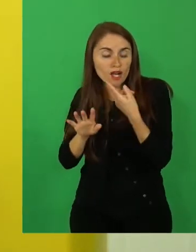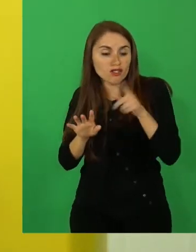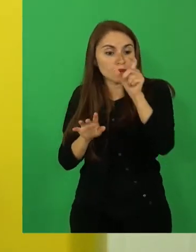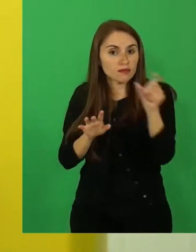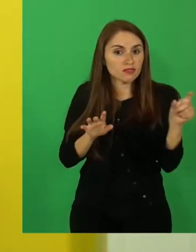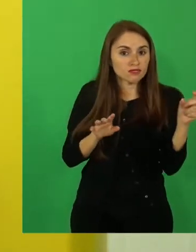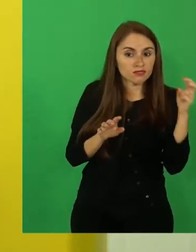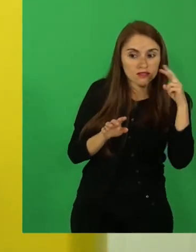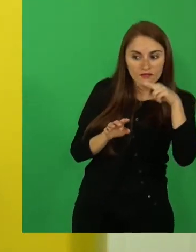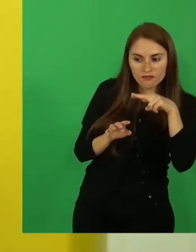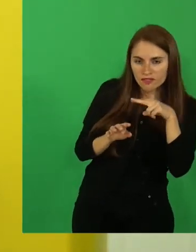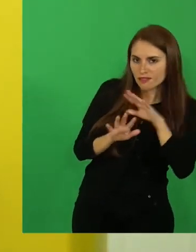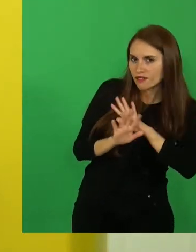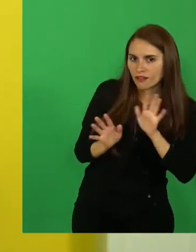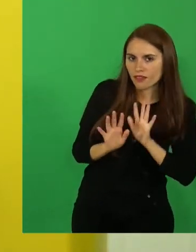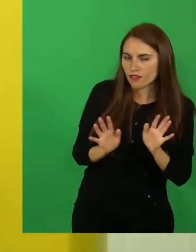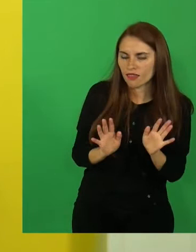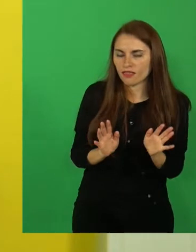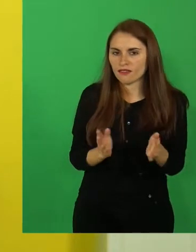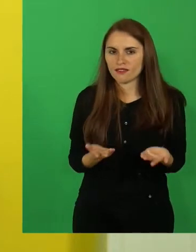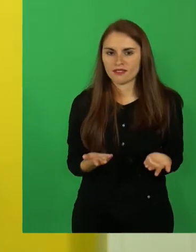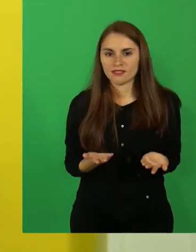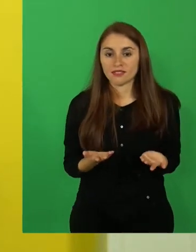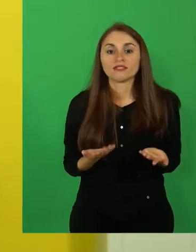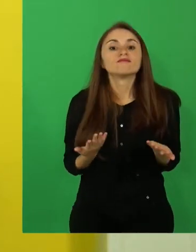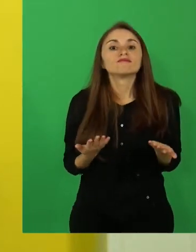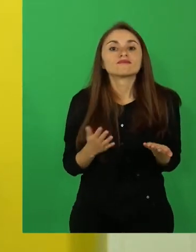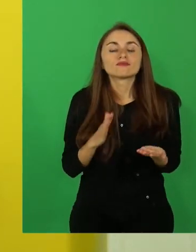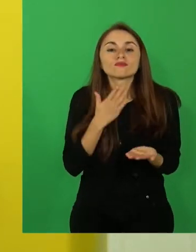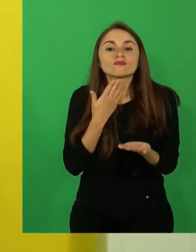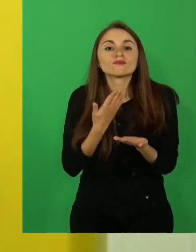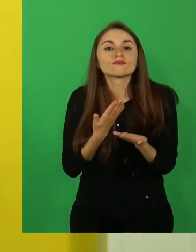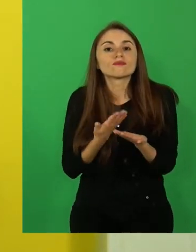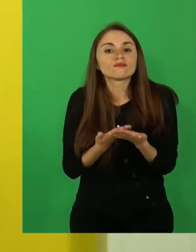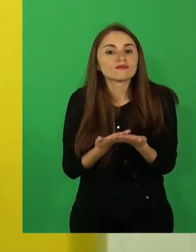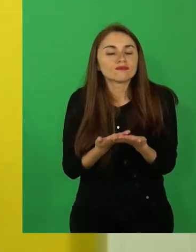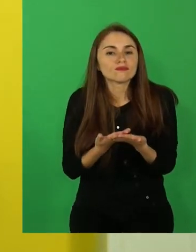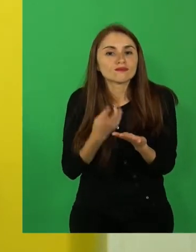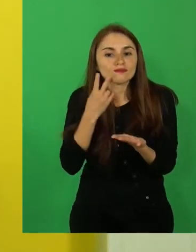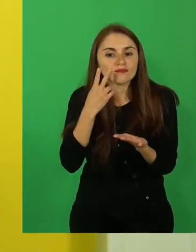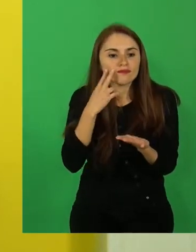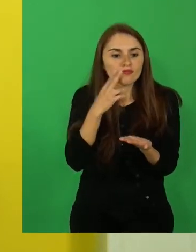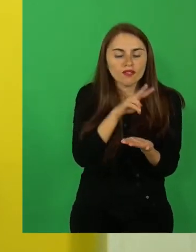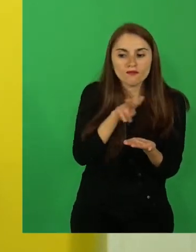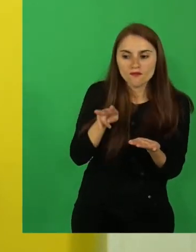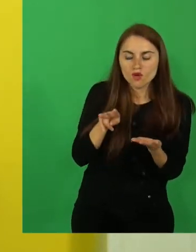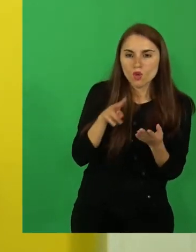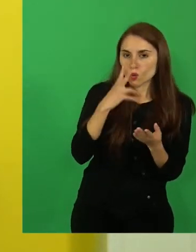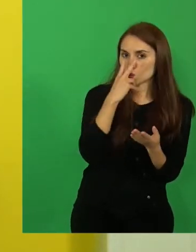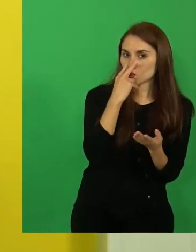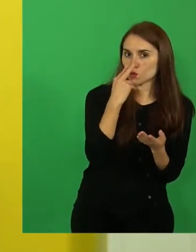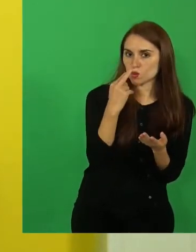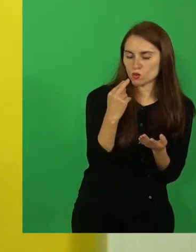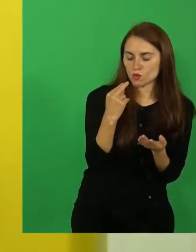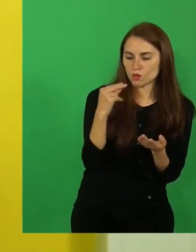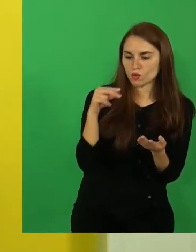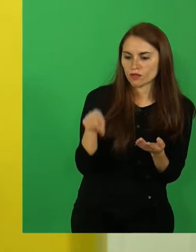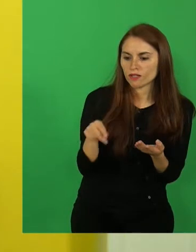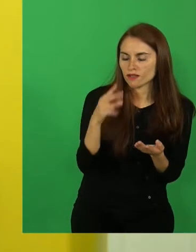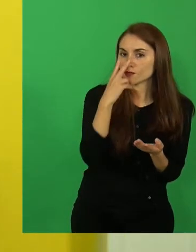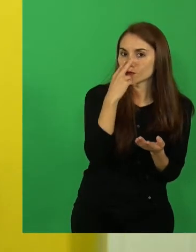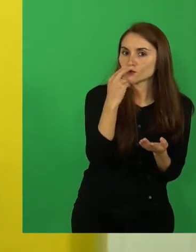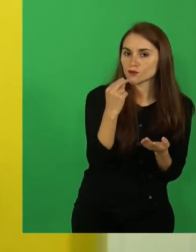la viera, hasta que apareció un zorro. Y el